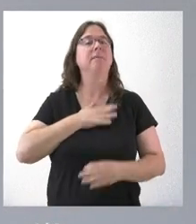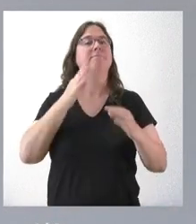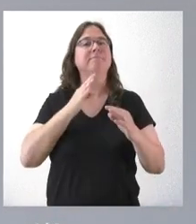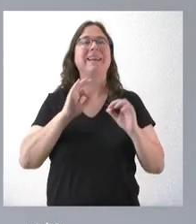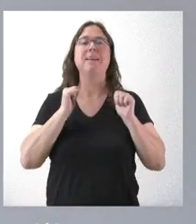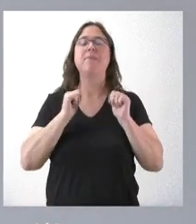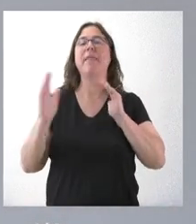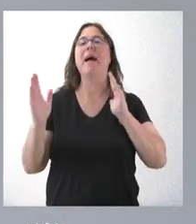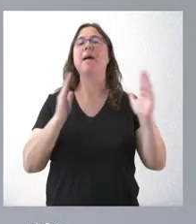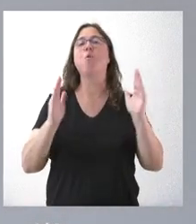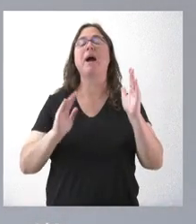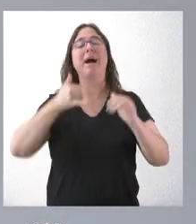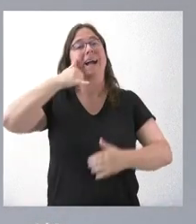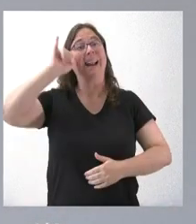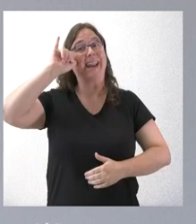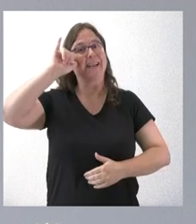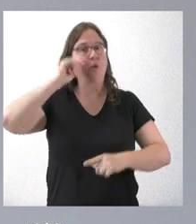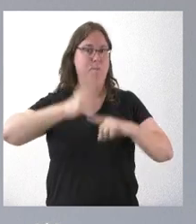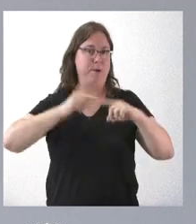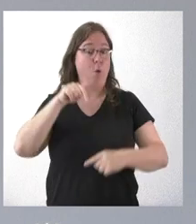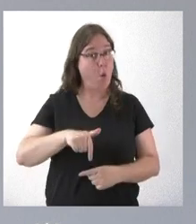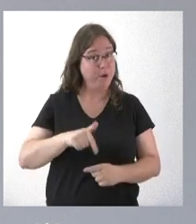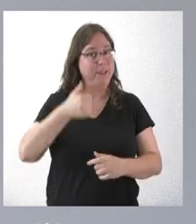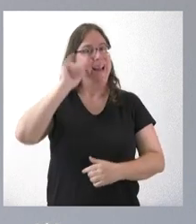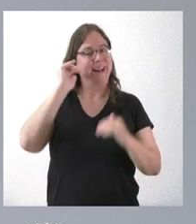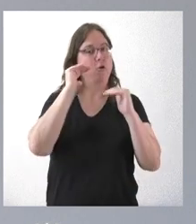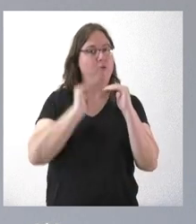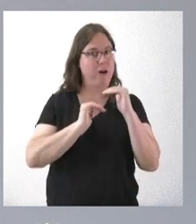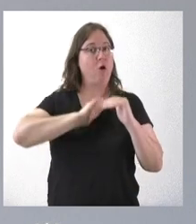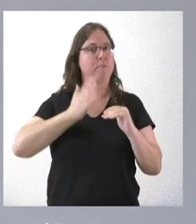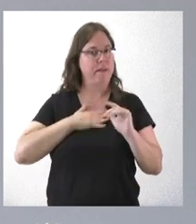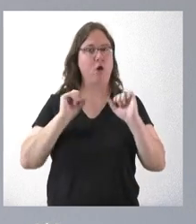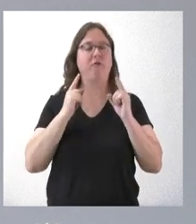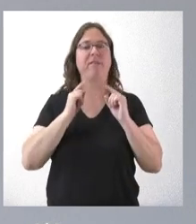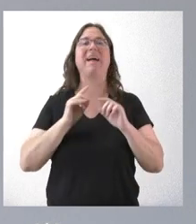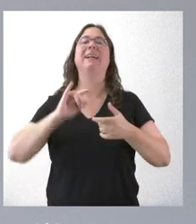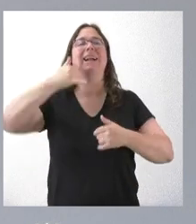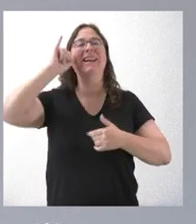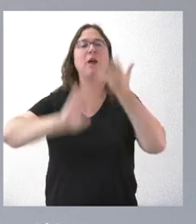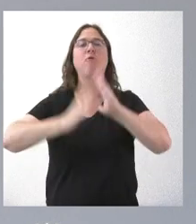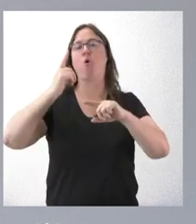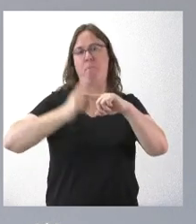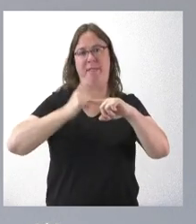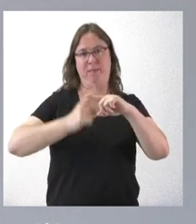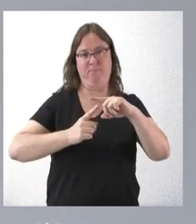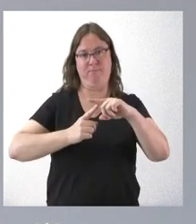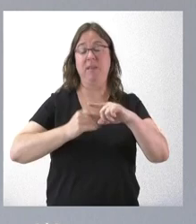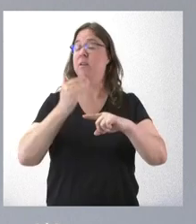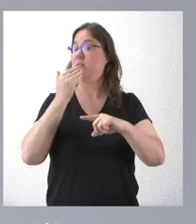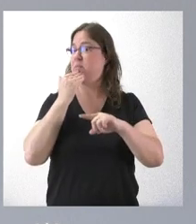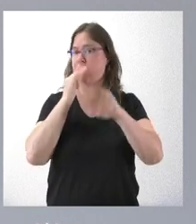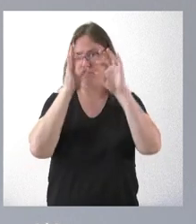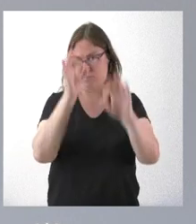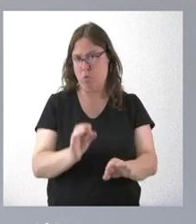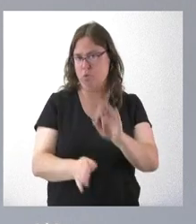de riesgo medio. Ahora mismo estamos hoy en época de riesgo bajo, mañana va a declararse la época de riesgo medio y que ya, sin solución de continuidad, se